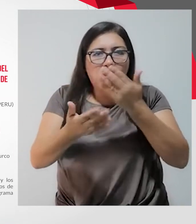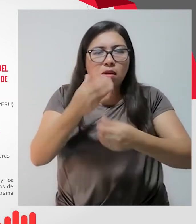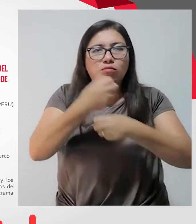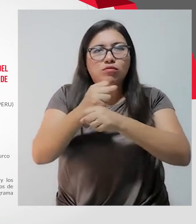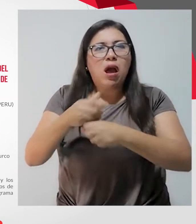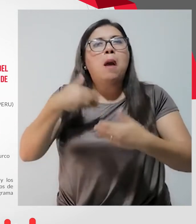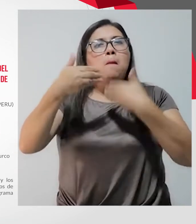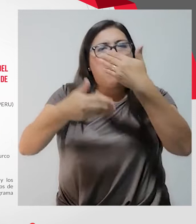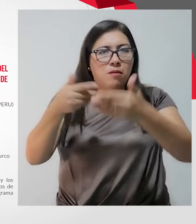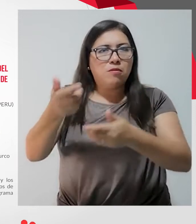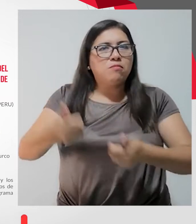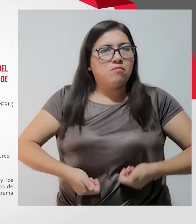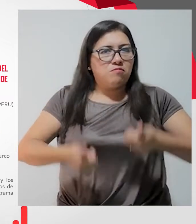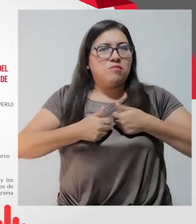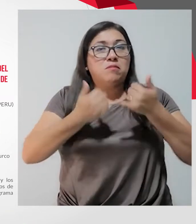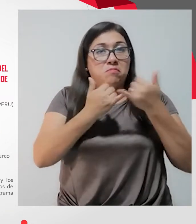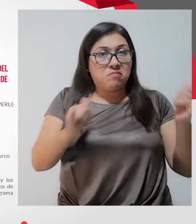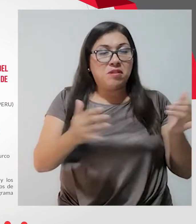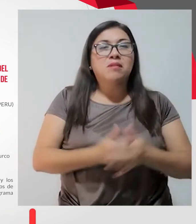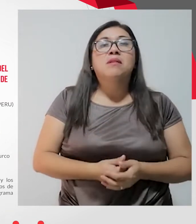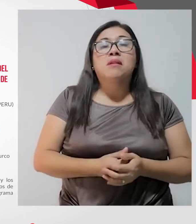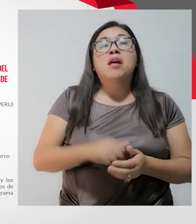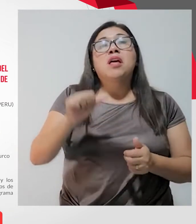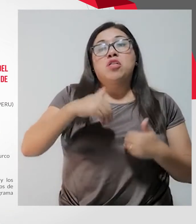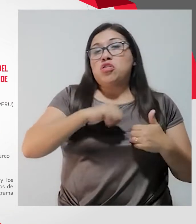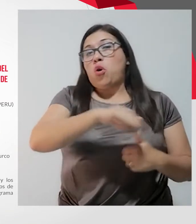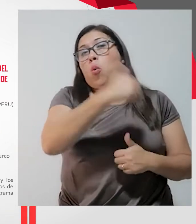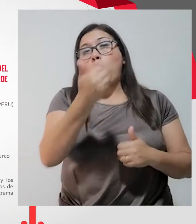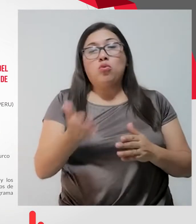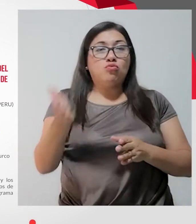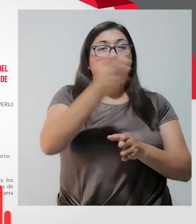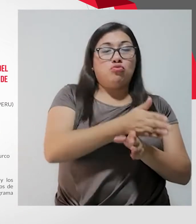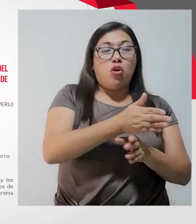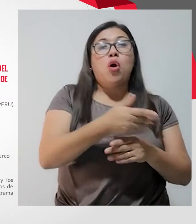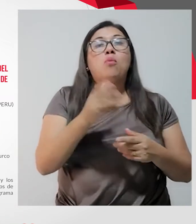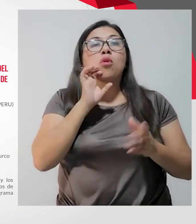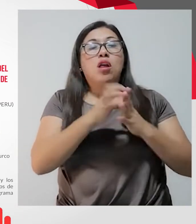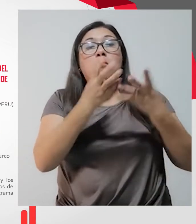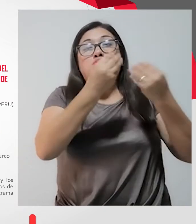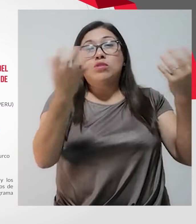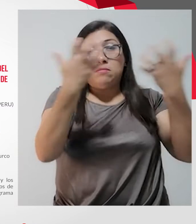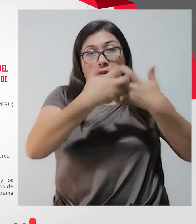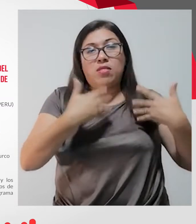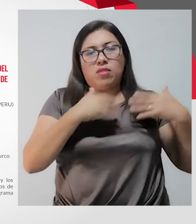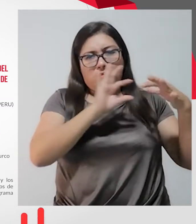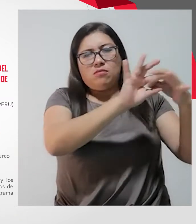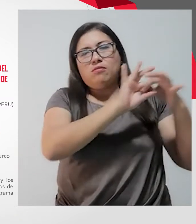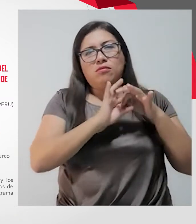paso para la vida independiente. También tenemos la otra línea, que es buscarle trabajo con muchas empresas que tenemos aliadas,